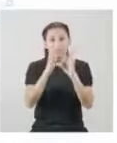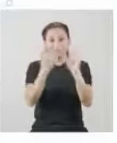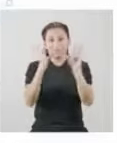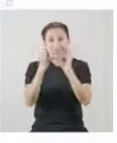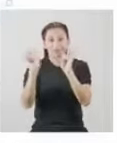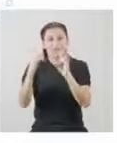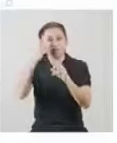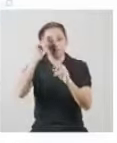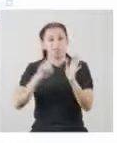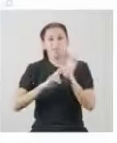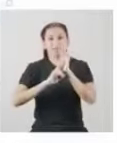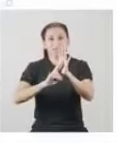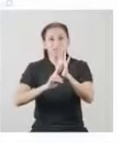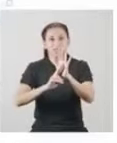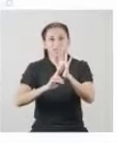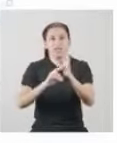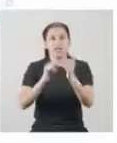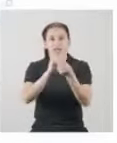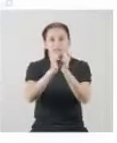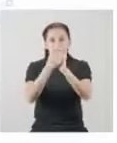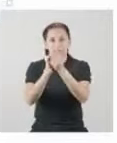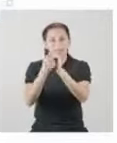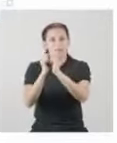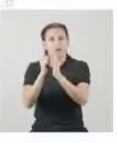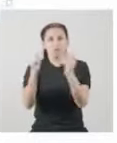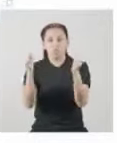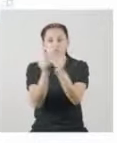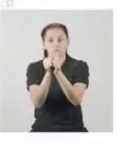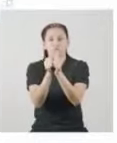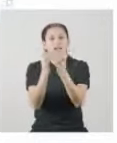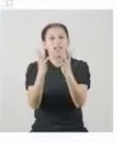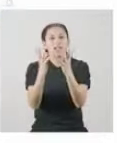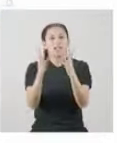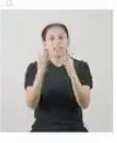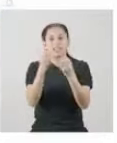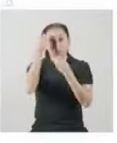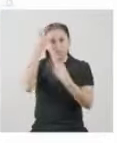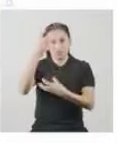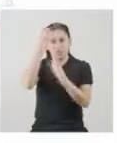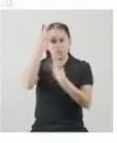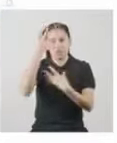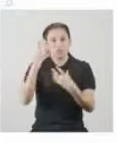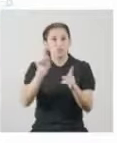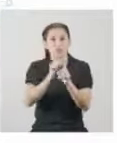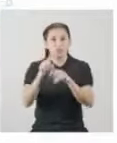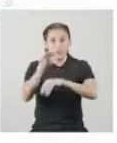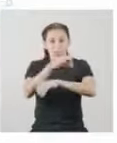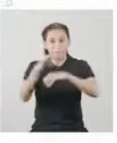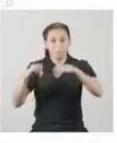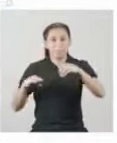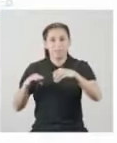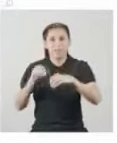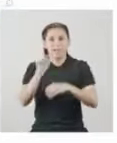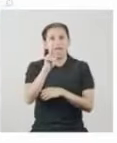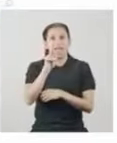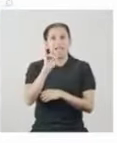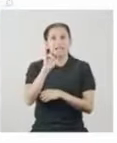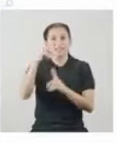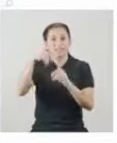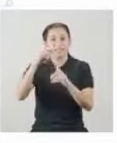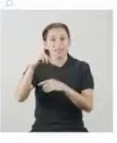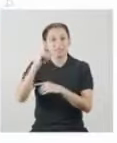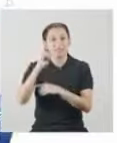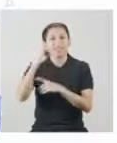dispersión que se utiliza para representar la variabilidad de un conjunto de datos respecto de la media aritmética de los mismos.